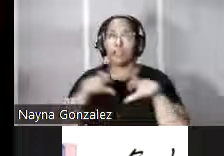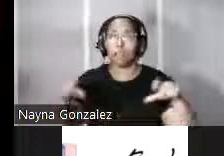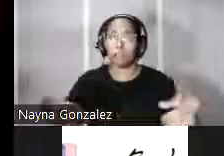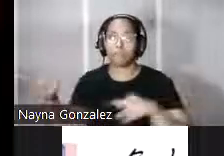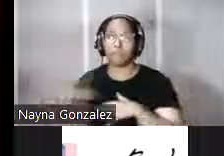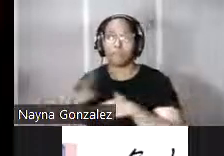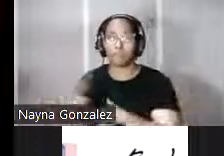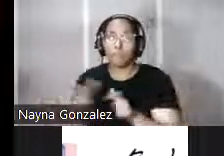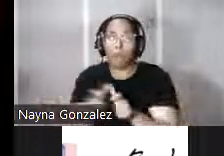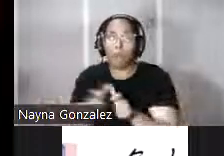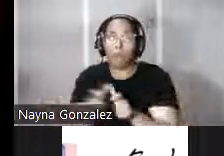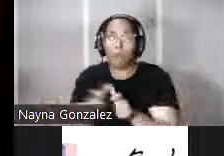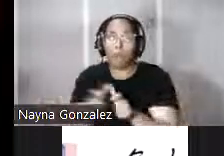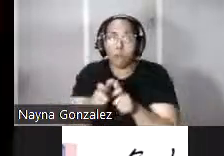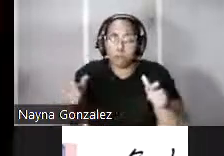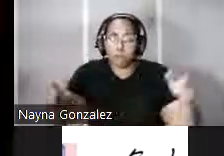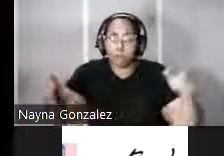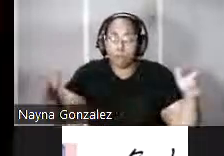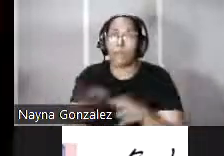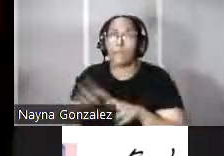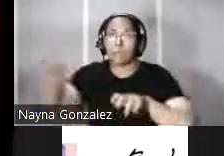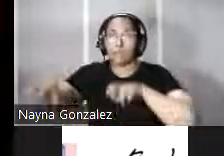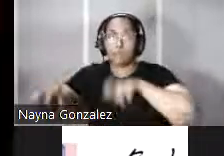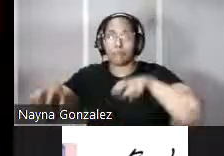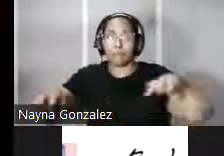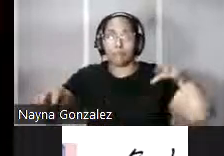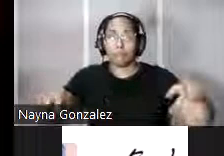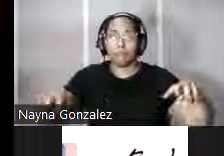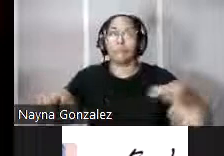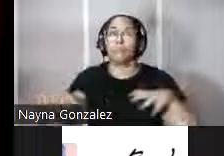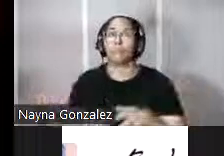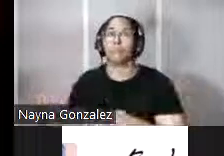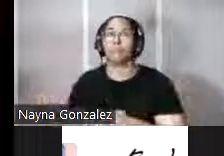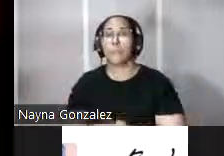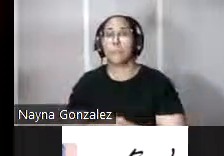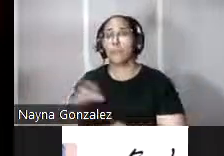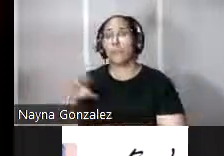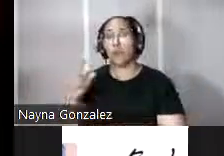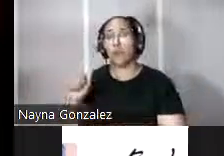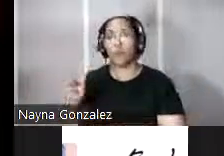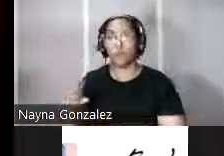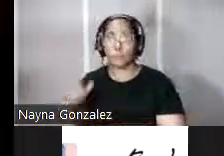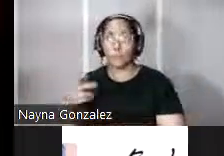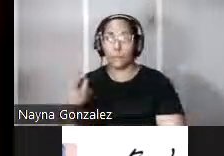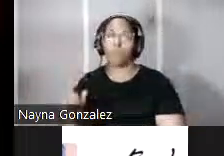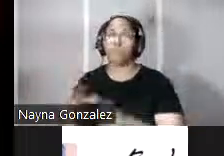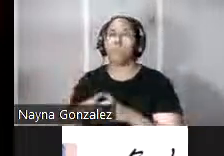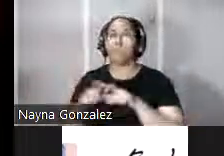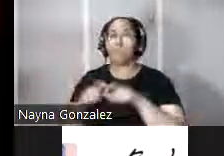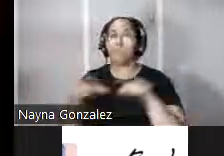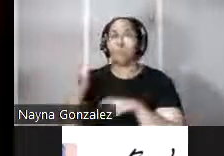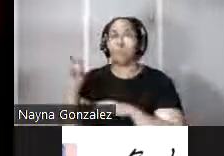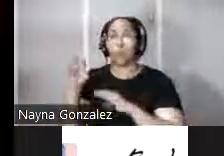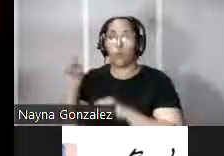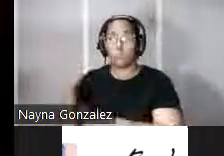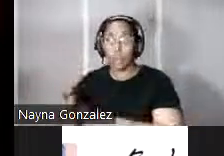grueso calibre sabemos que estarían colocadas sobre unas esplanadas de hormigón cubiertas por casamatas de unos 2 metros de